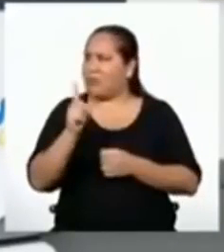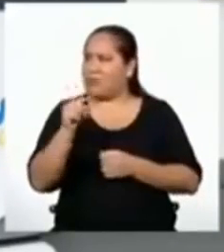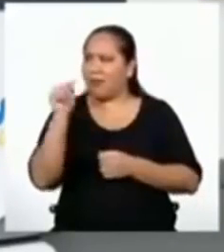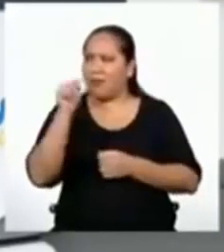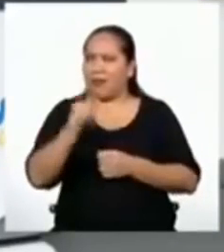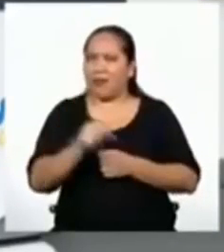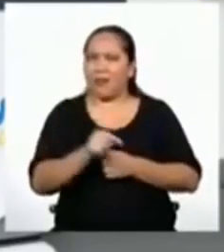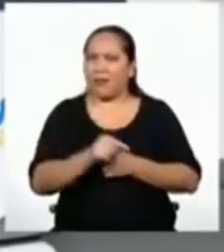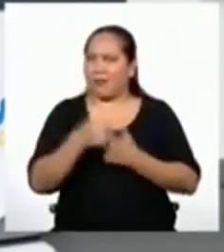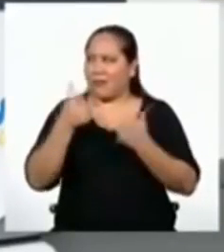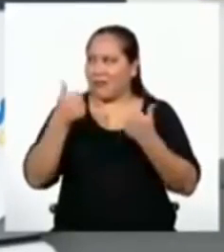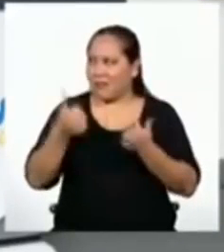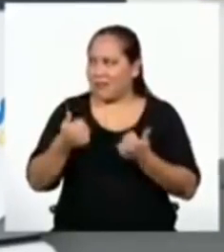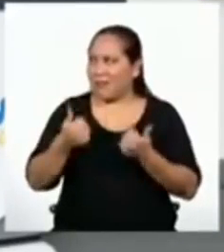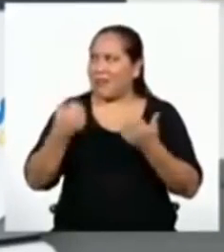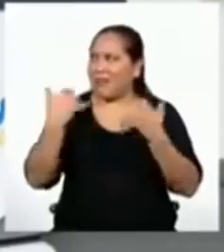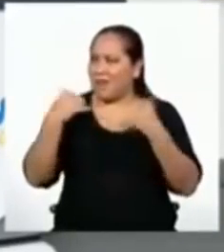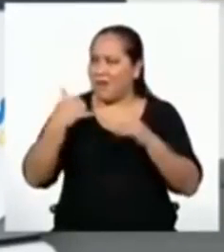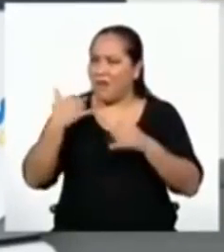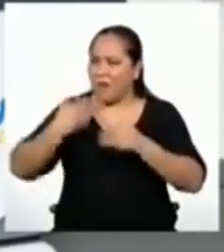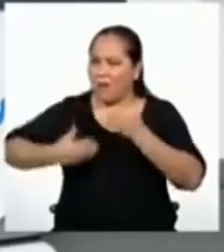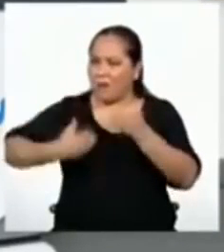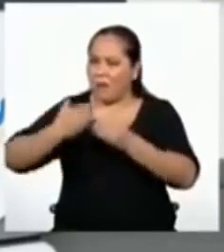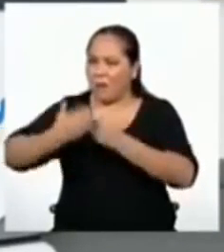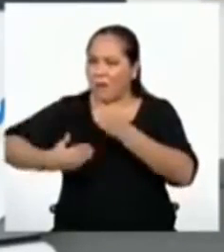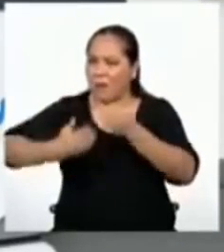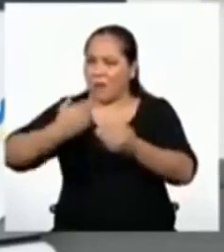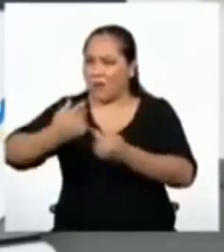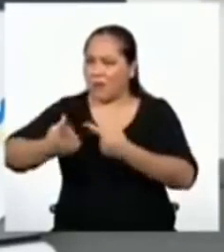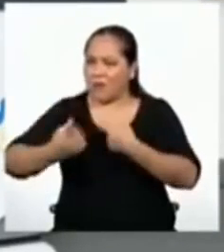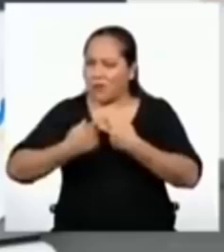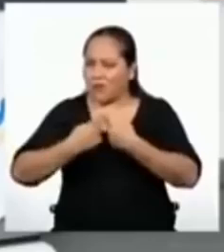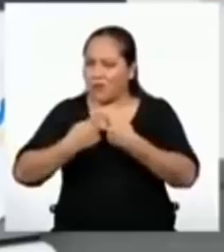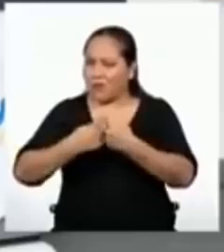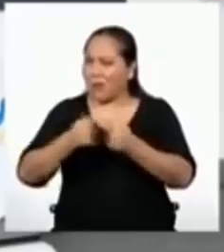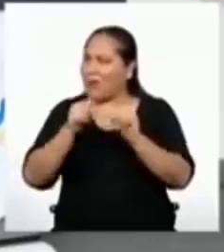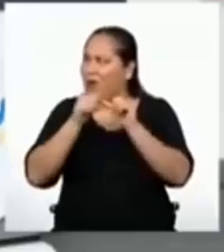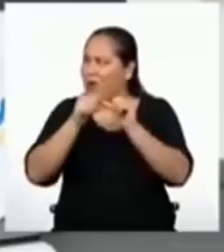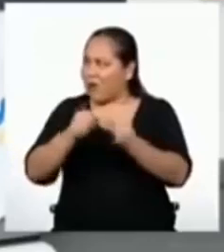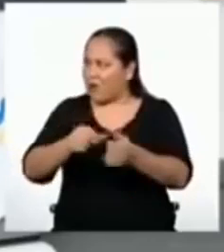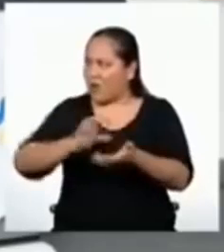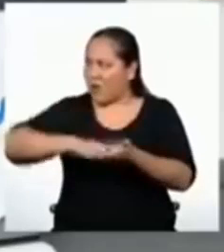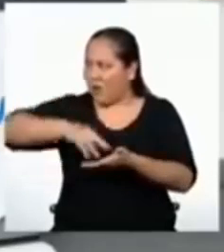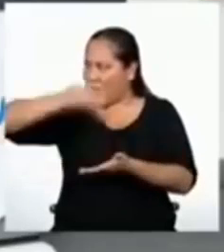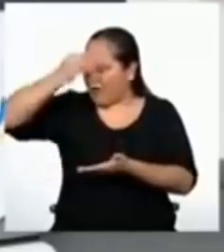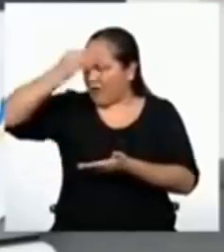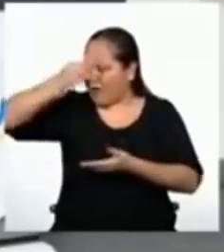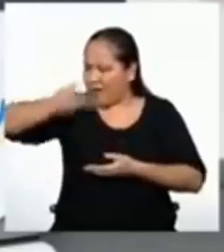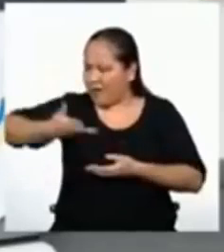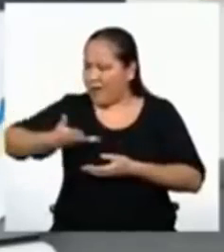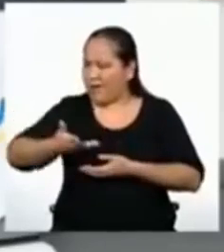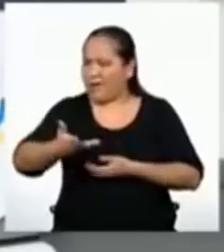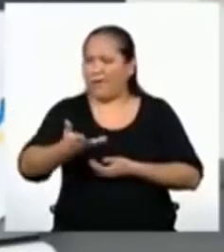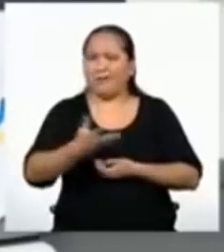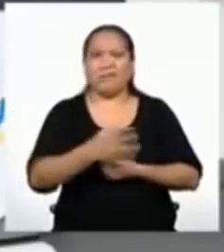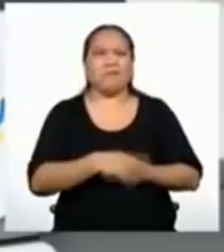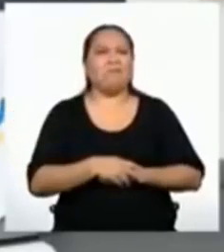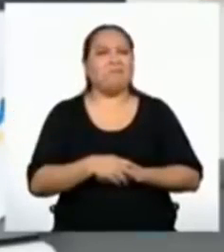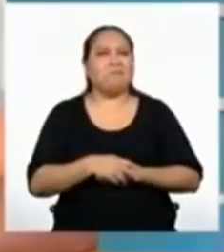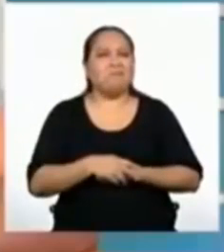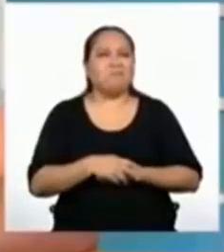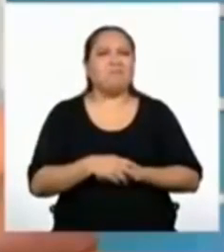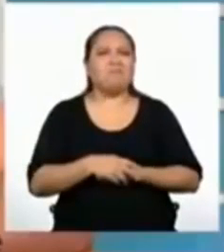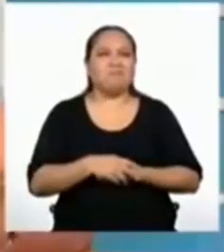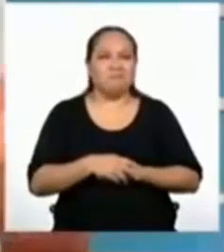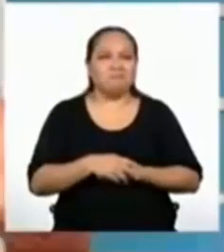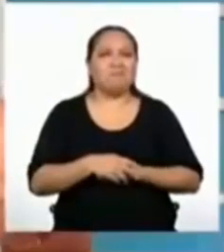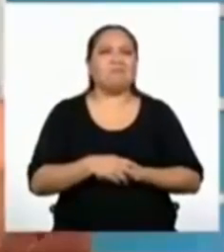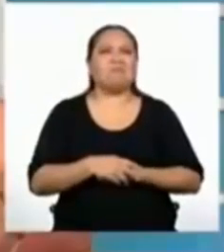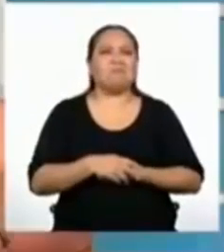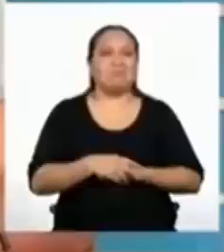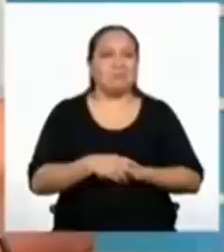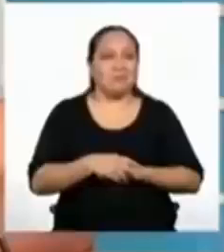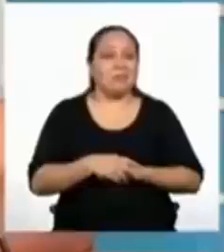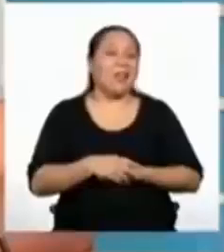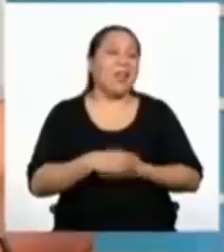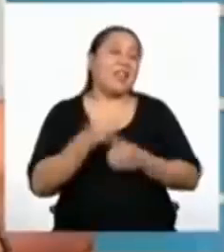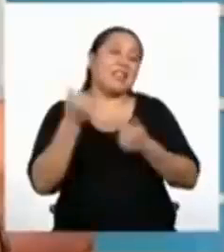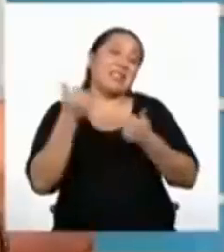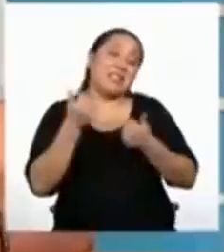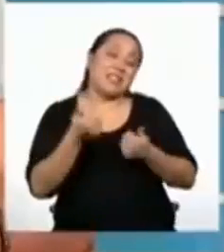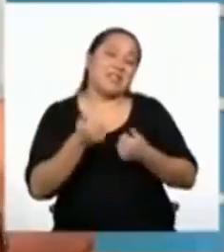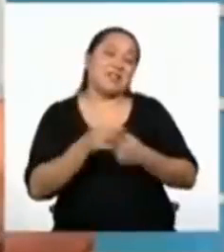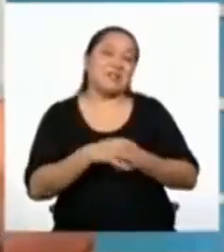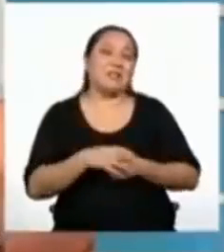Todo estaba fríamente calculado para que sigamos aprendiendo sobre las progresiones geométricas. Pues sí,